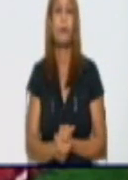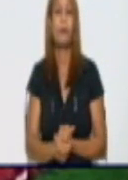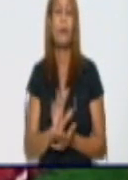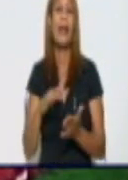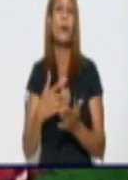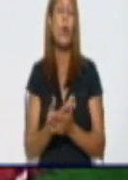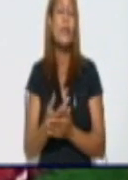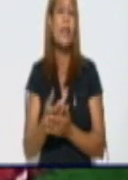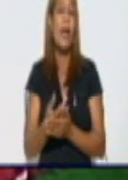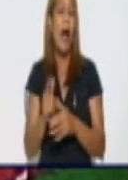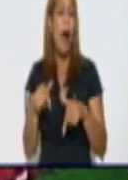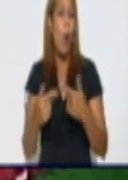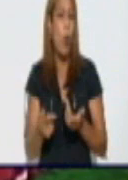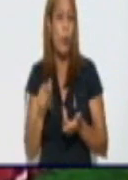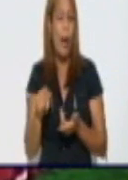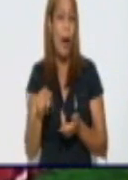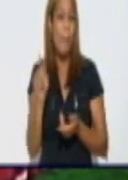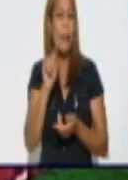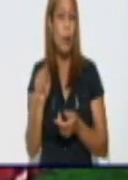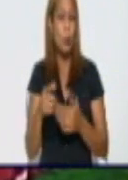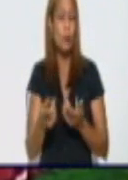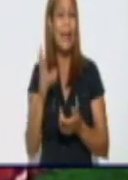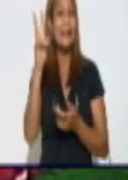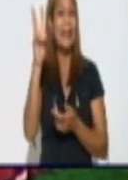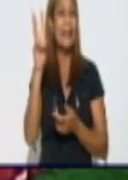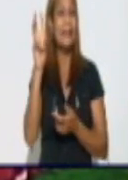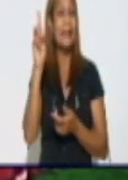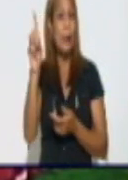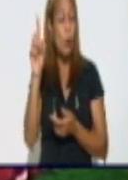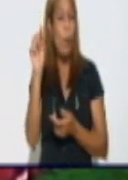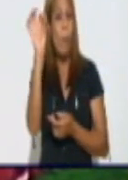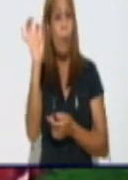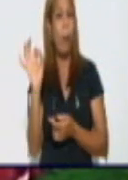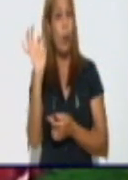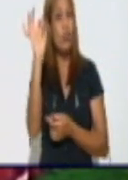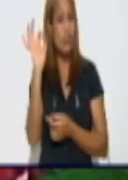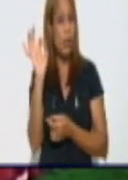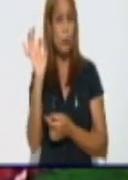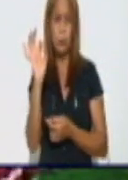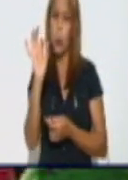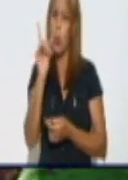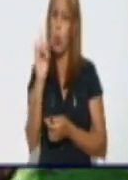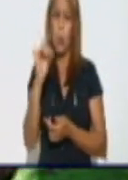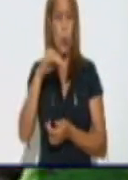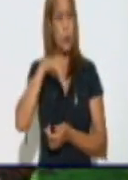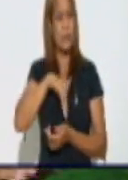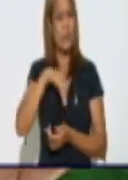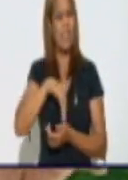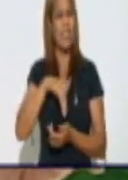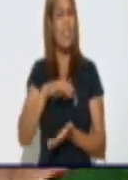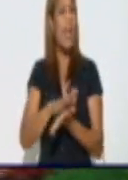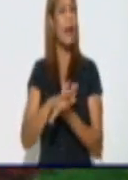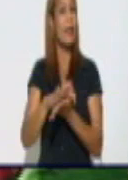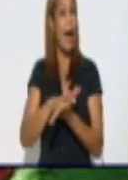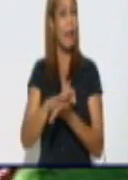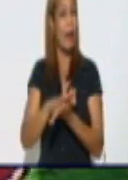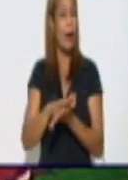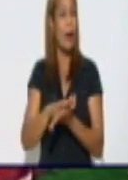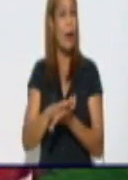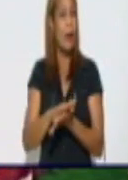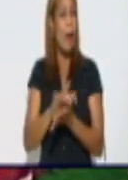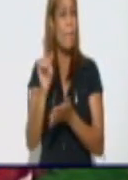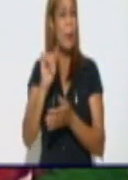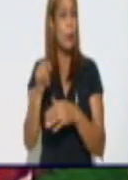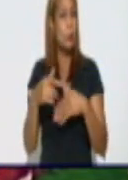31% de los casos son asintomáticos. Estamos hablando que ha bajado el